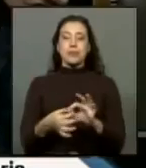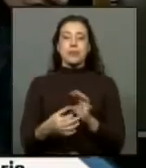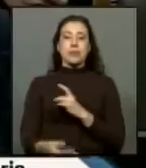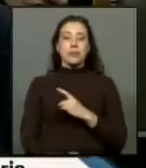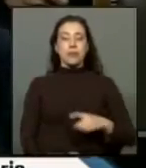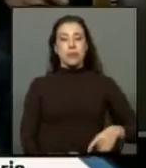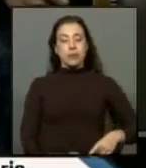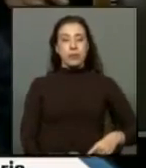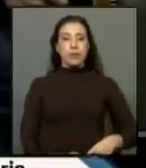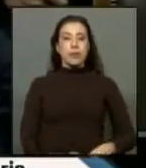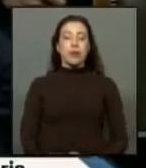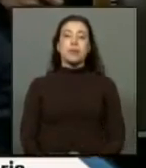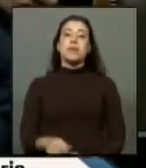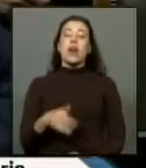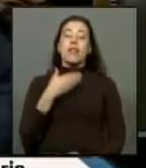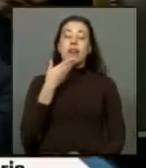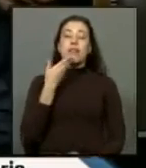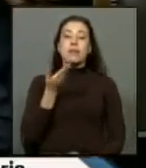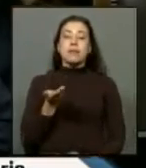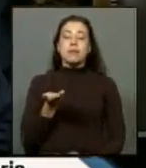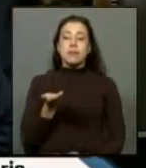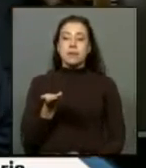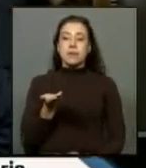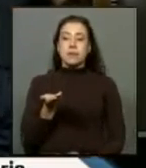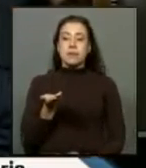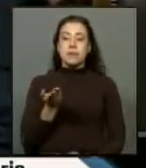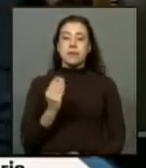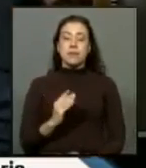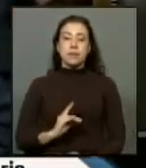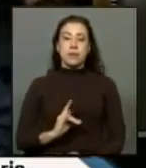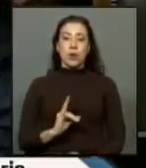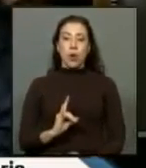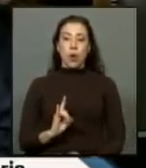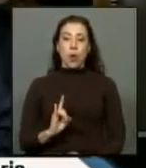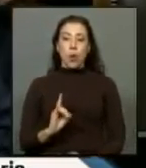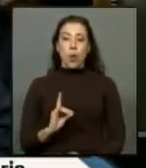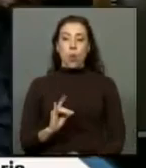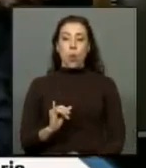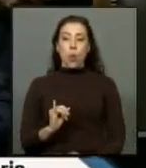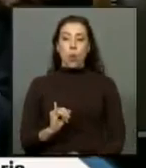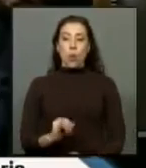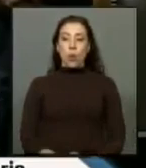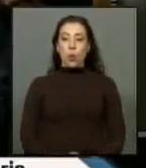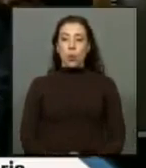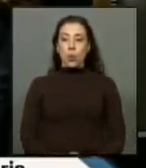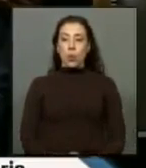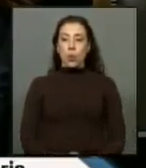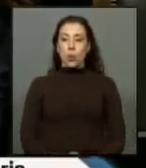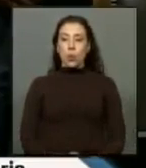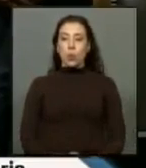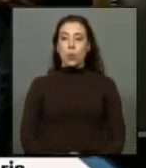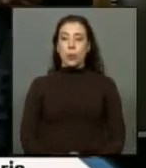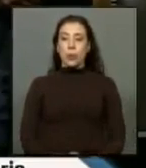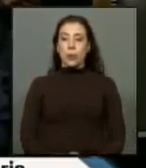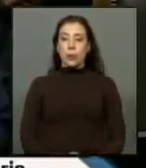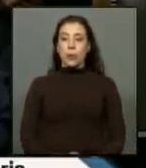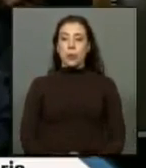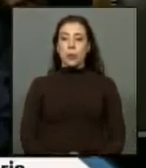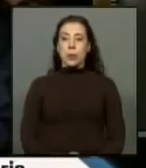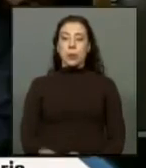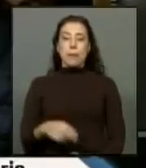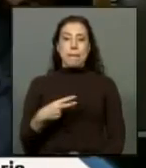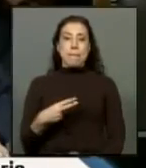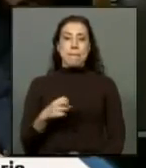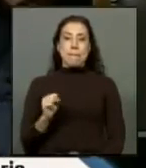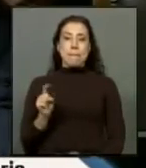solicitado el uso de la palabra en representación de la Unión Demócrata Independiente diputado señor Gustavo